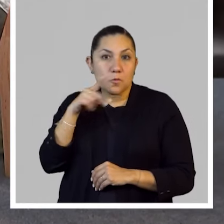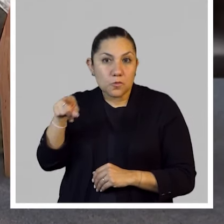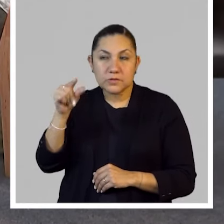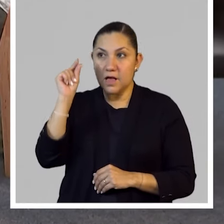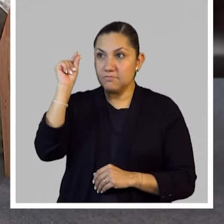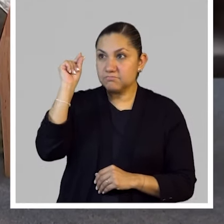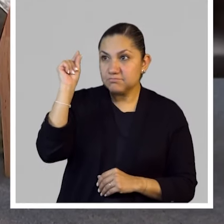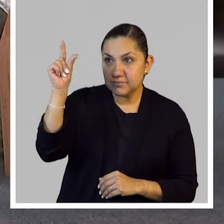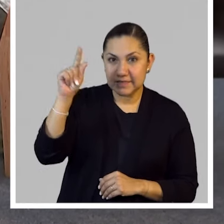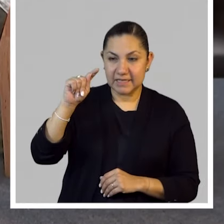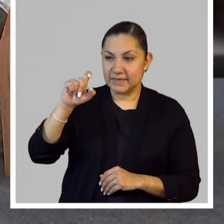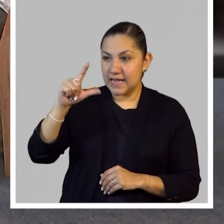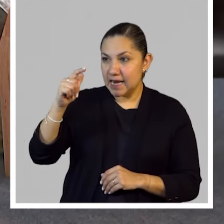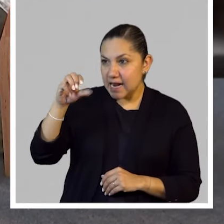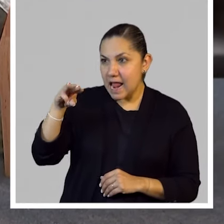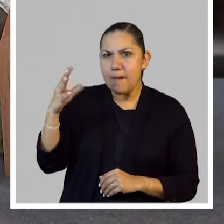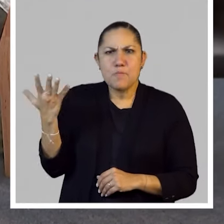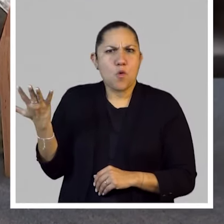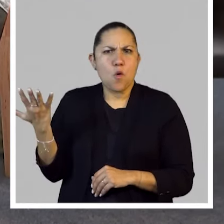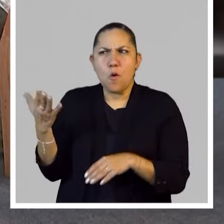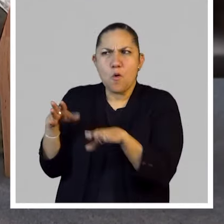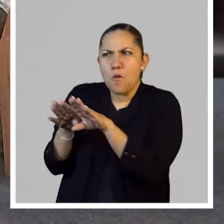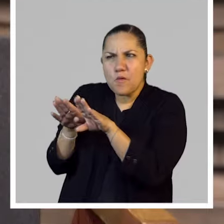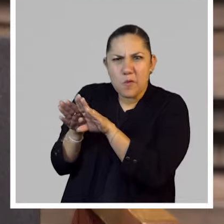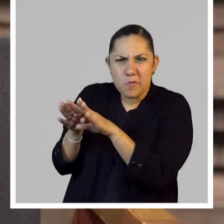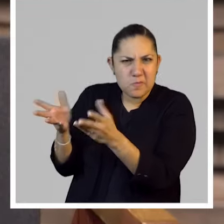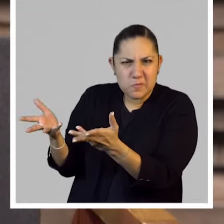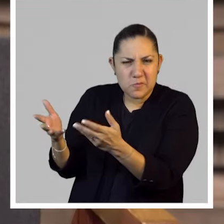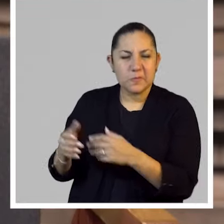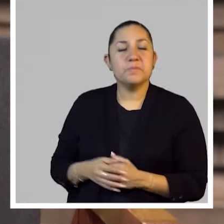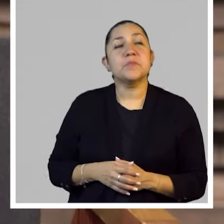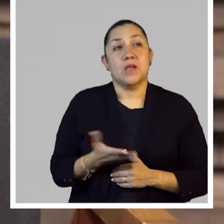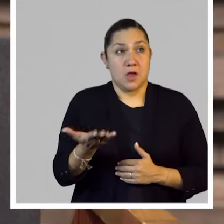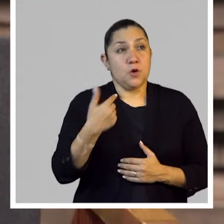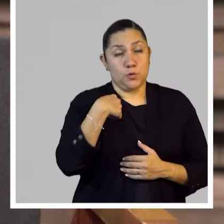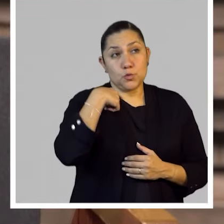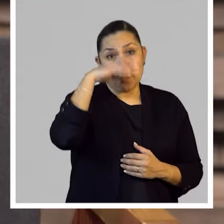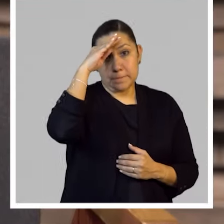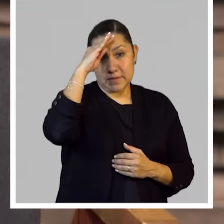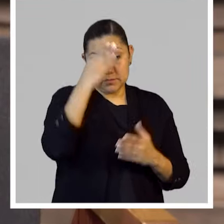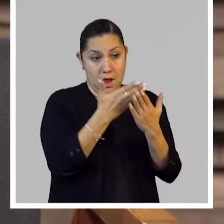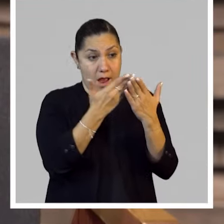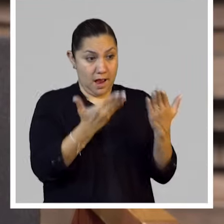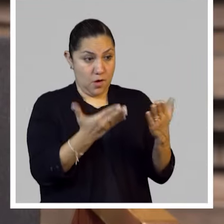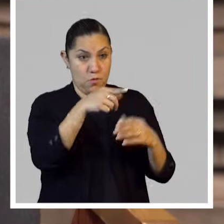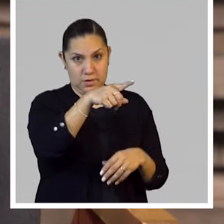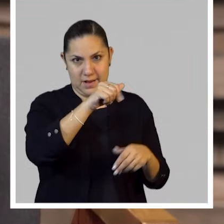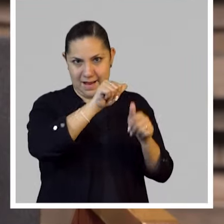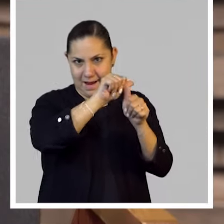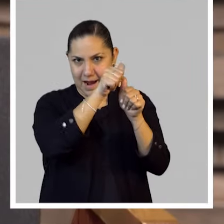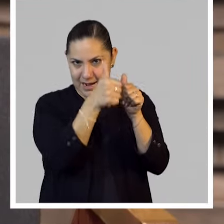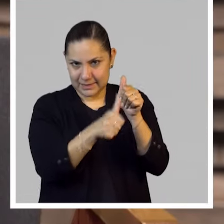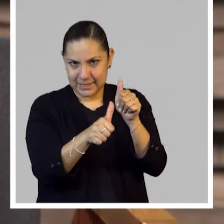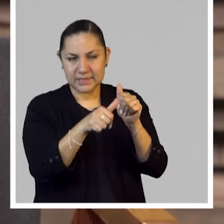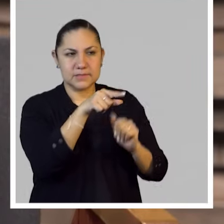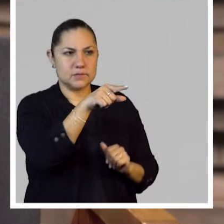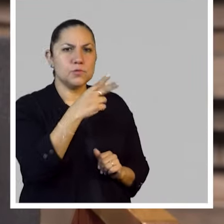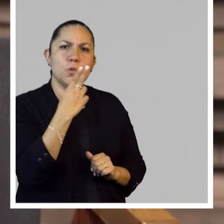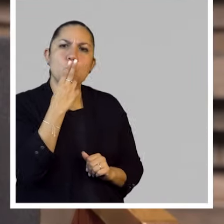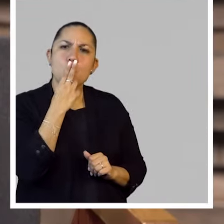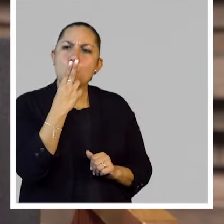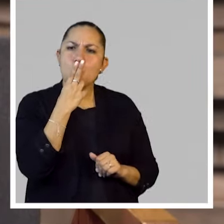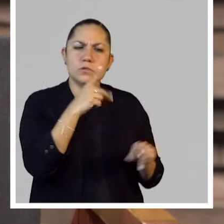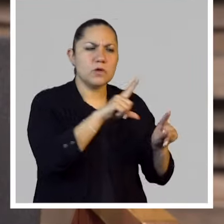o cómo funcionaría eso, pero... Sí, pues yo creo que muchas propuestas artísticas hoy están usando ciertos medios de